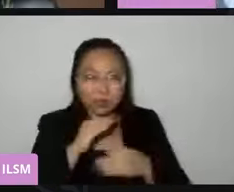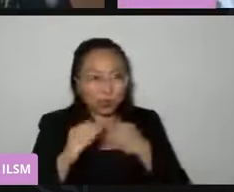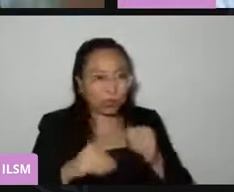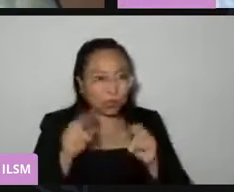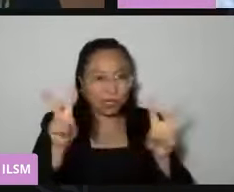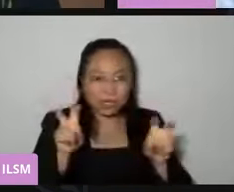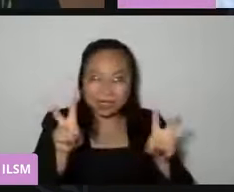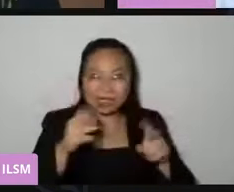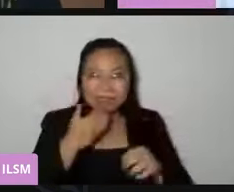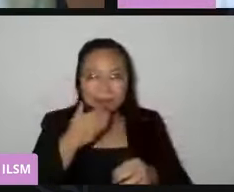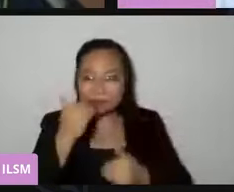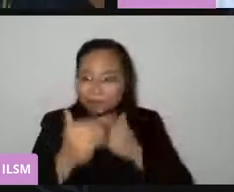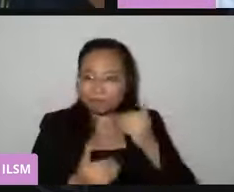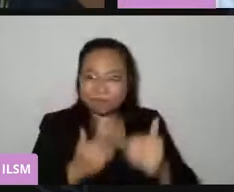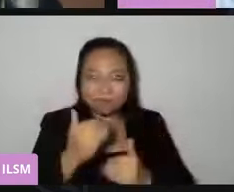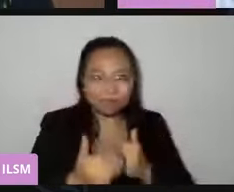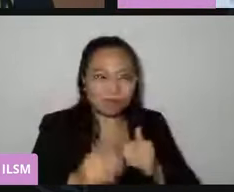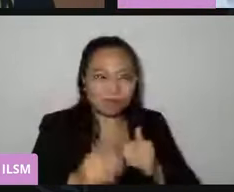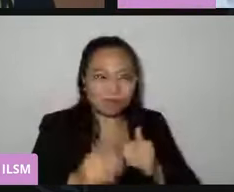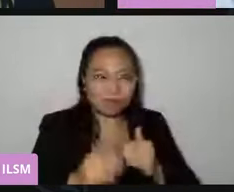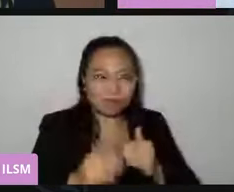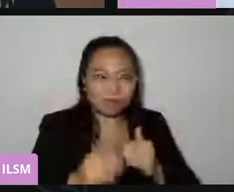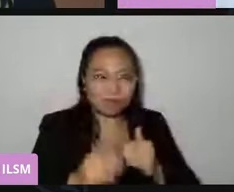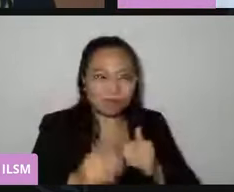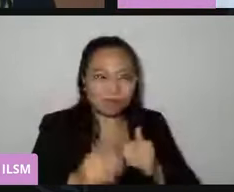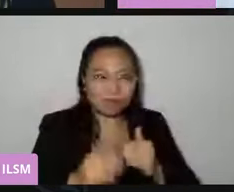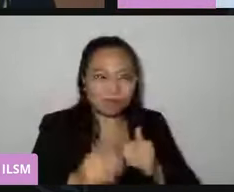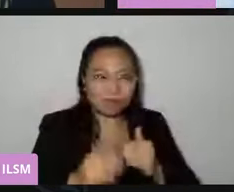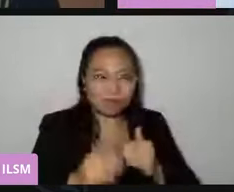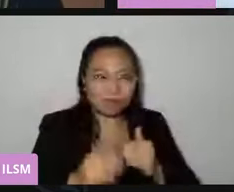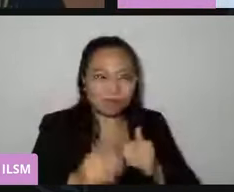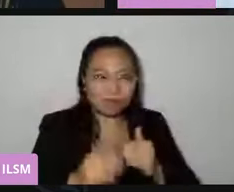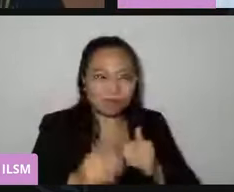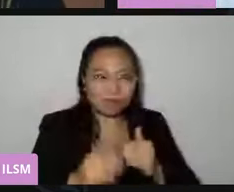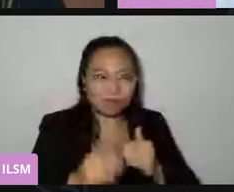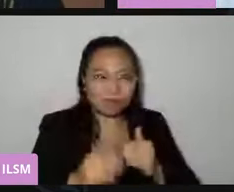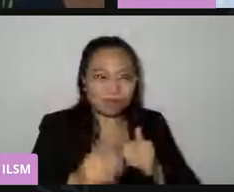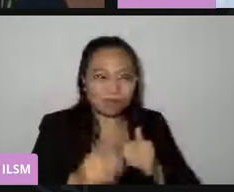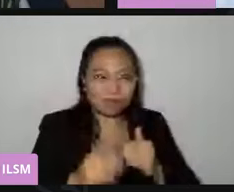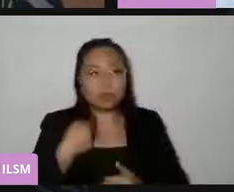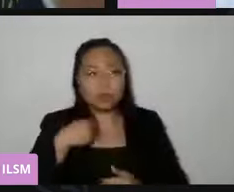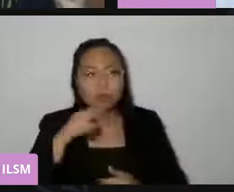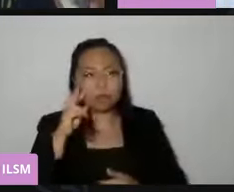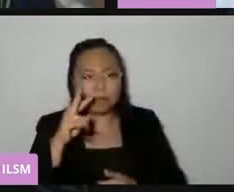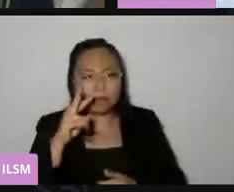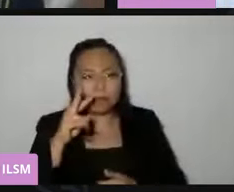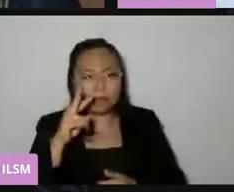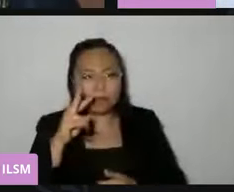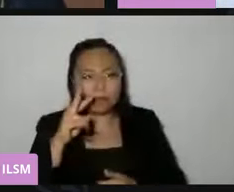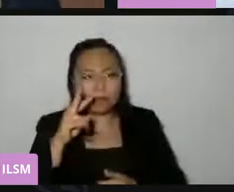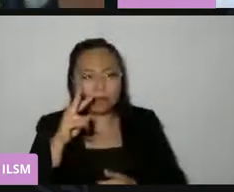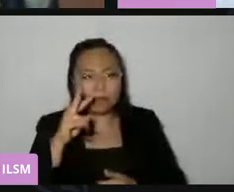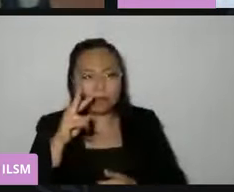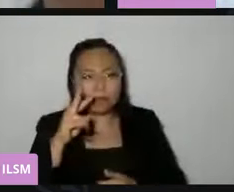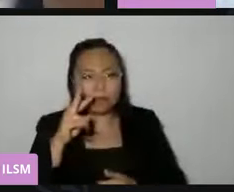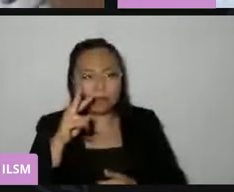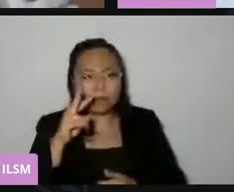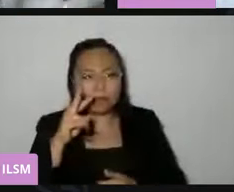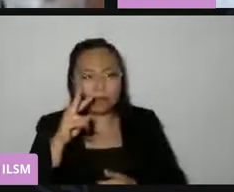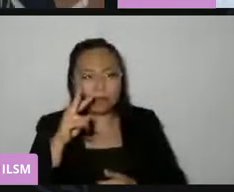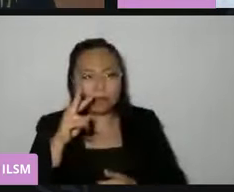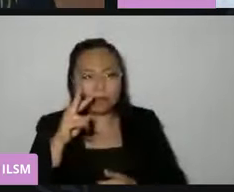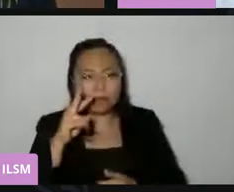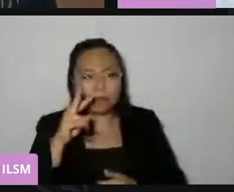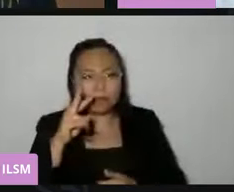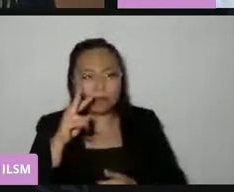un proceso tan complejo, Lucía, porque veía que son cuatro etapas, pero entonces cada etapa se